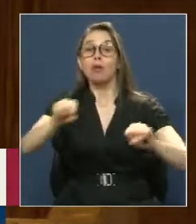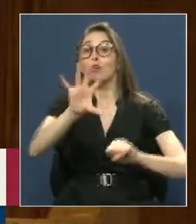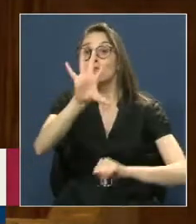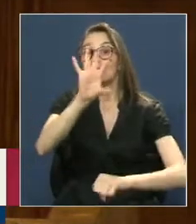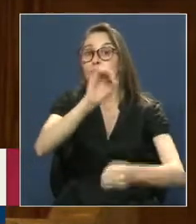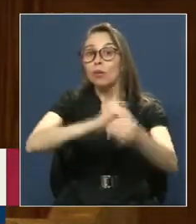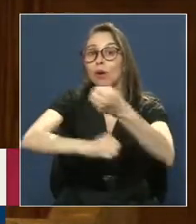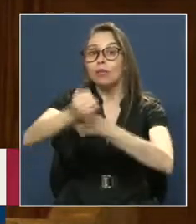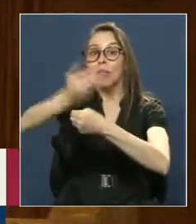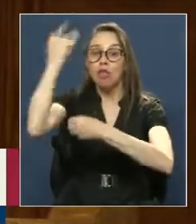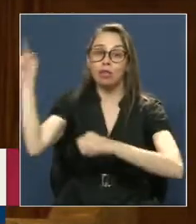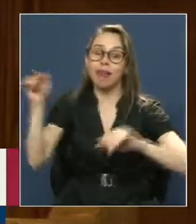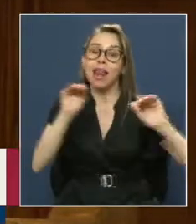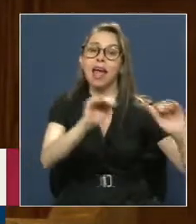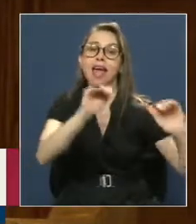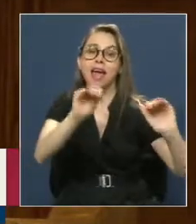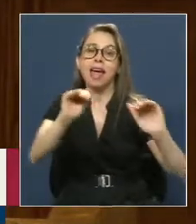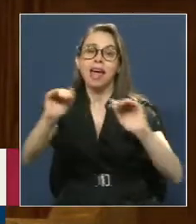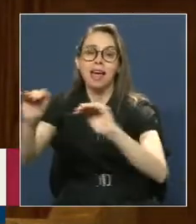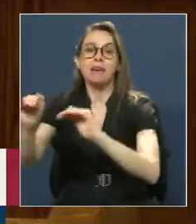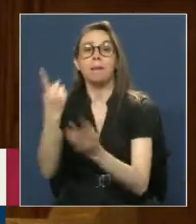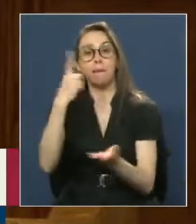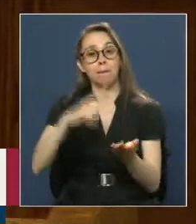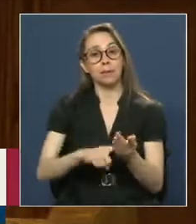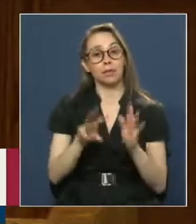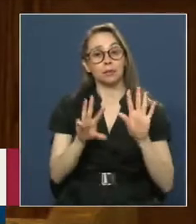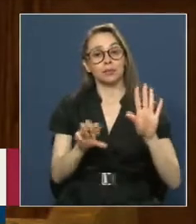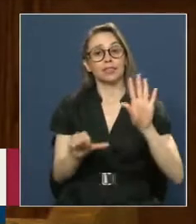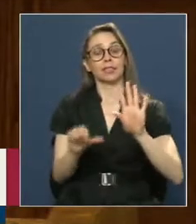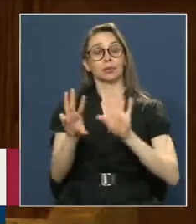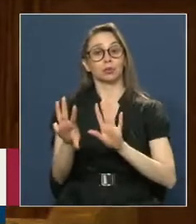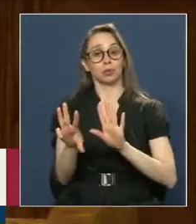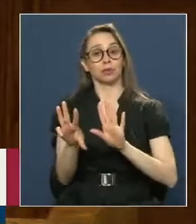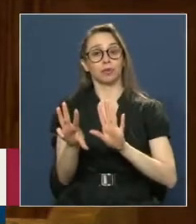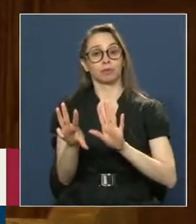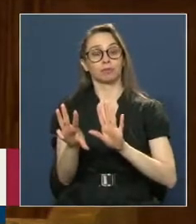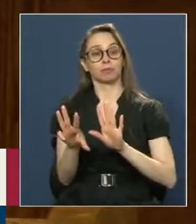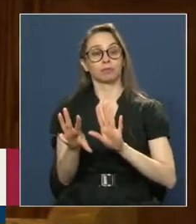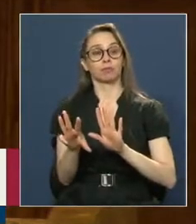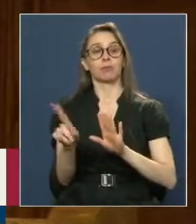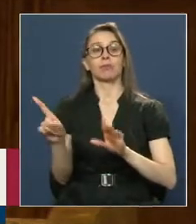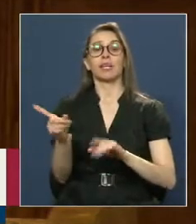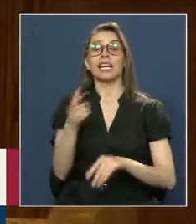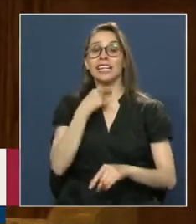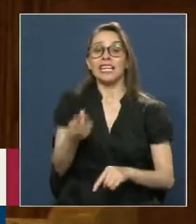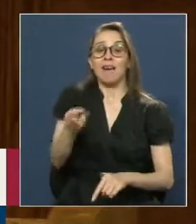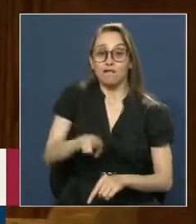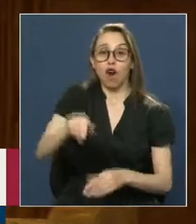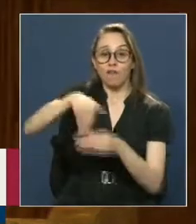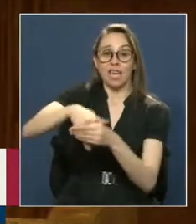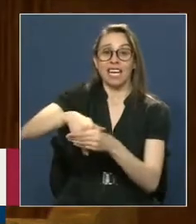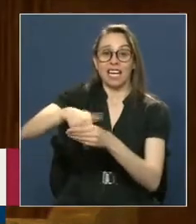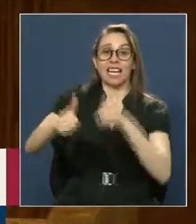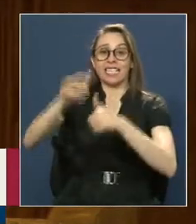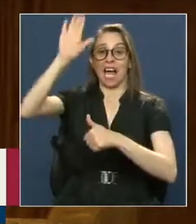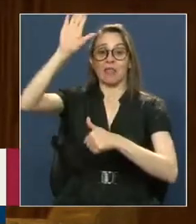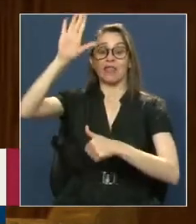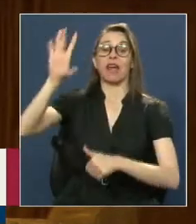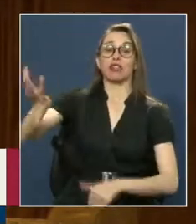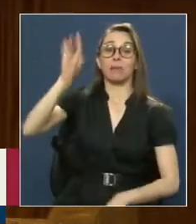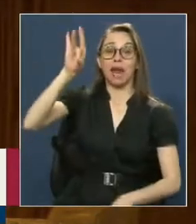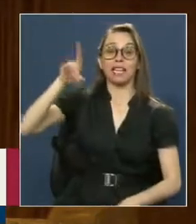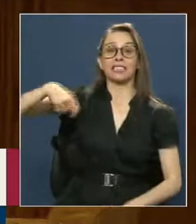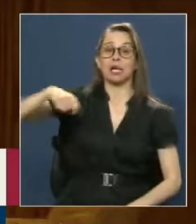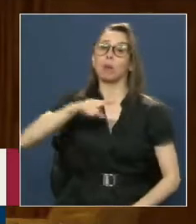años El año 1969 Perdió Su reelección Como senador Y